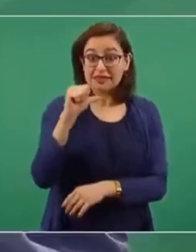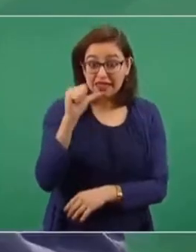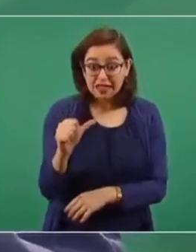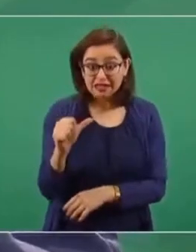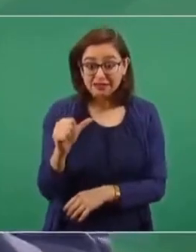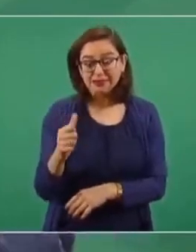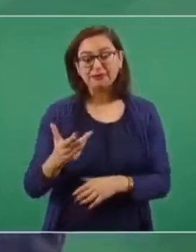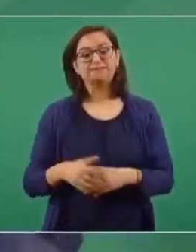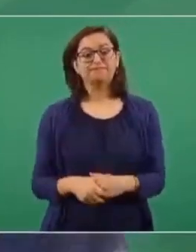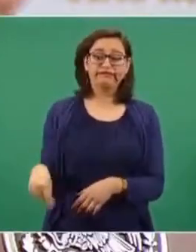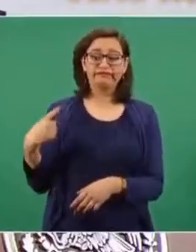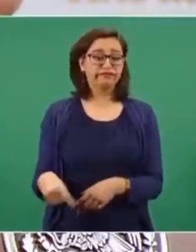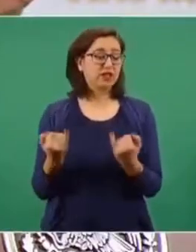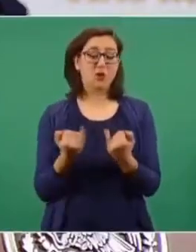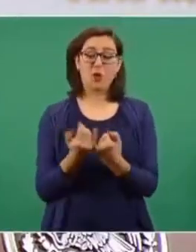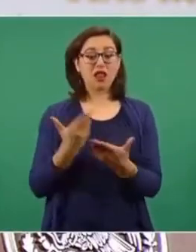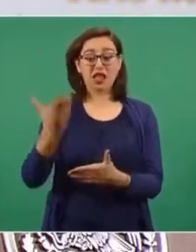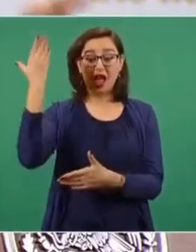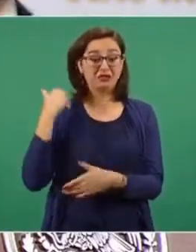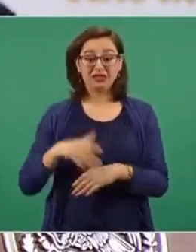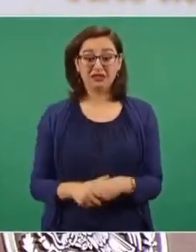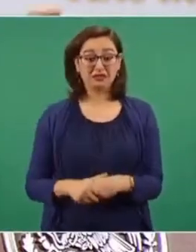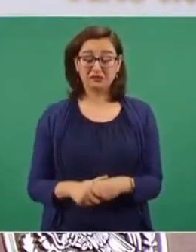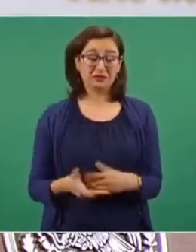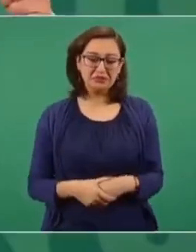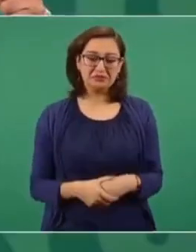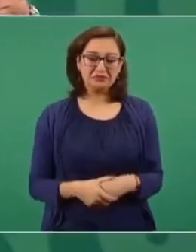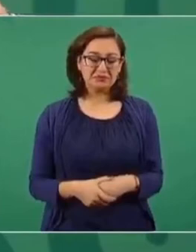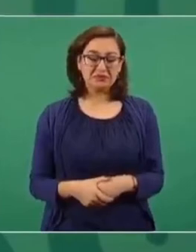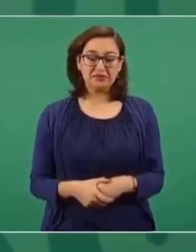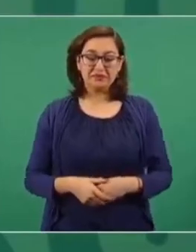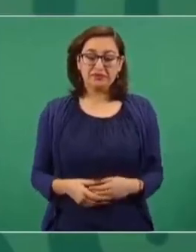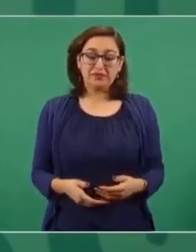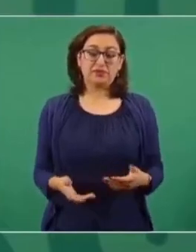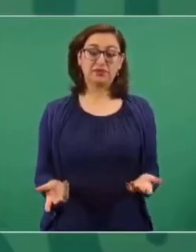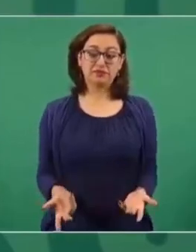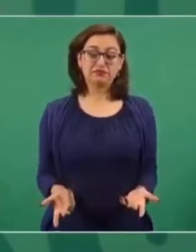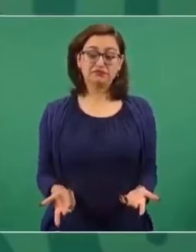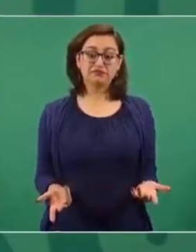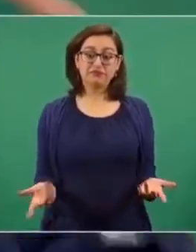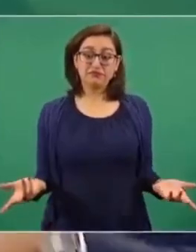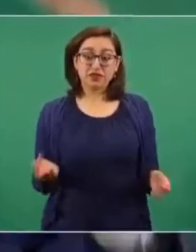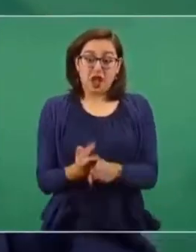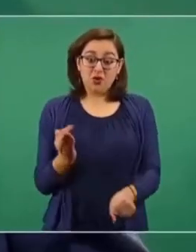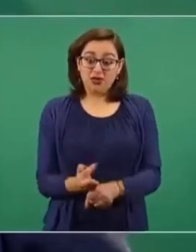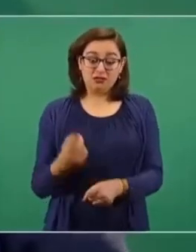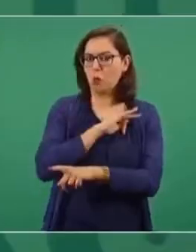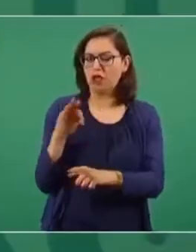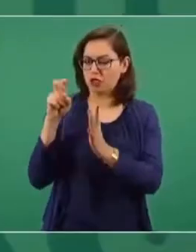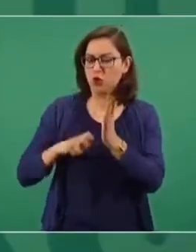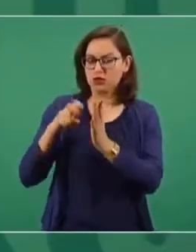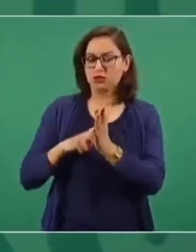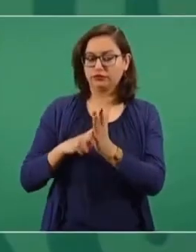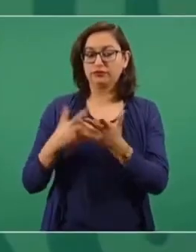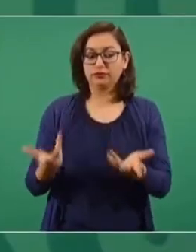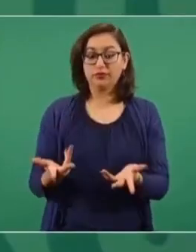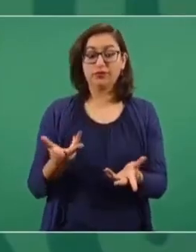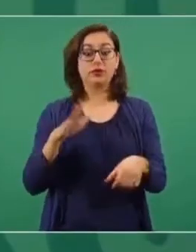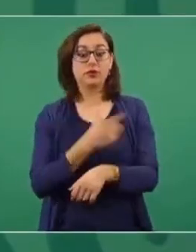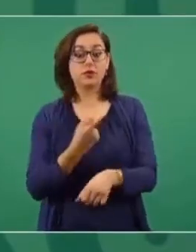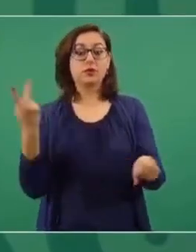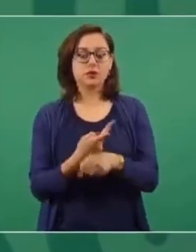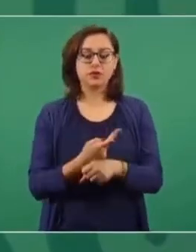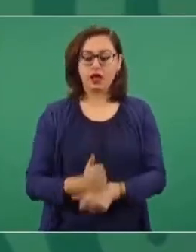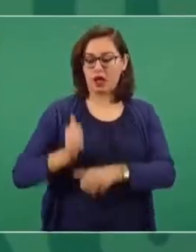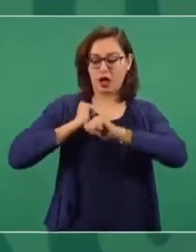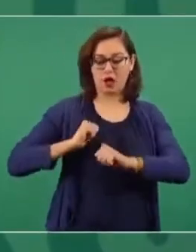más de lo mismo, más de lo que significaba el antiguo régimen. No olvidemos que estamos aquí para transformar, porque en el Ejecutivo se está llevando a cabo